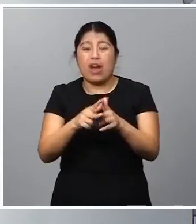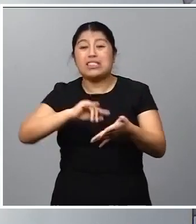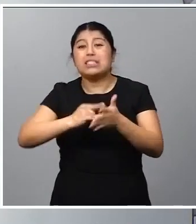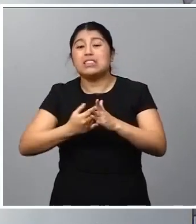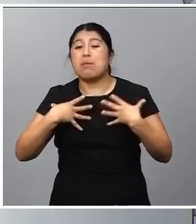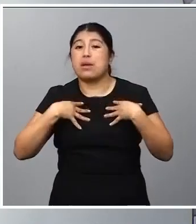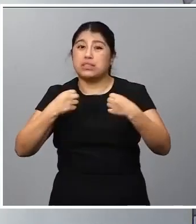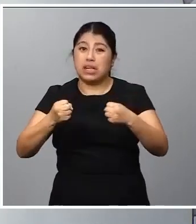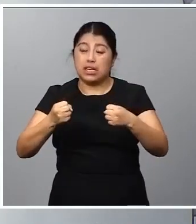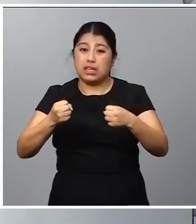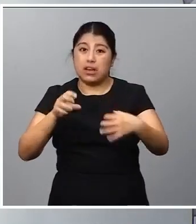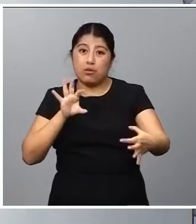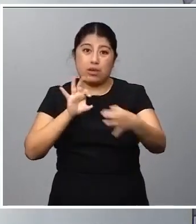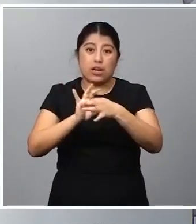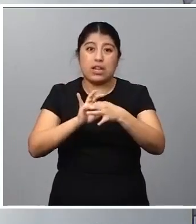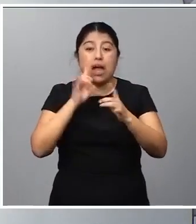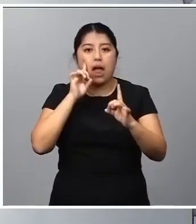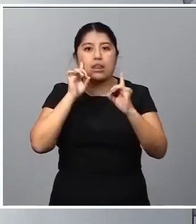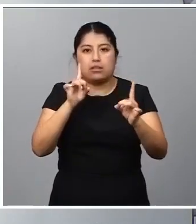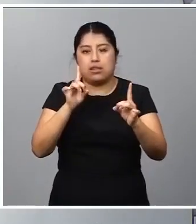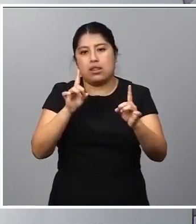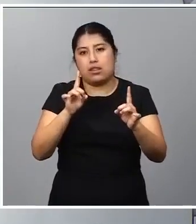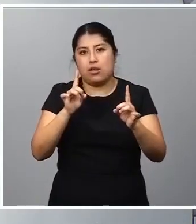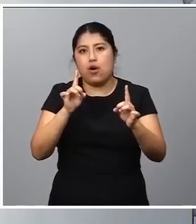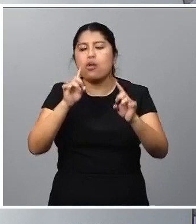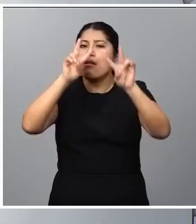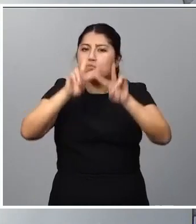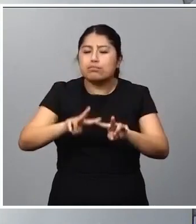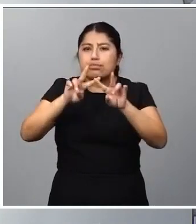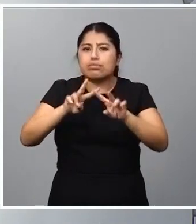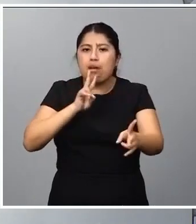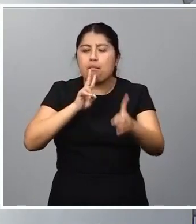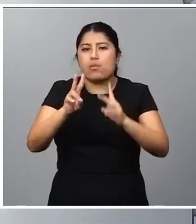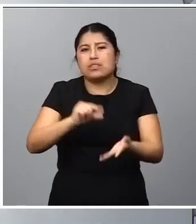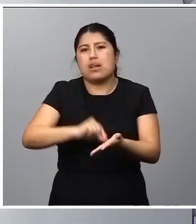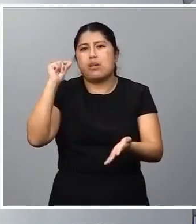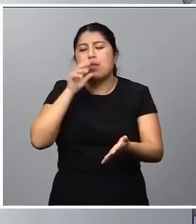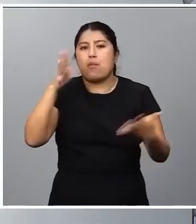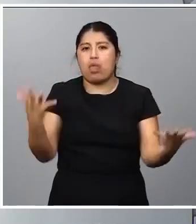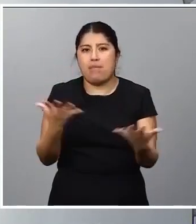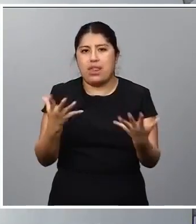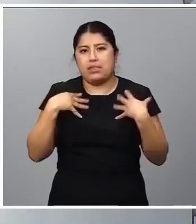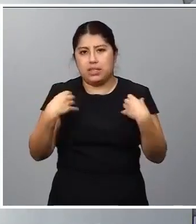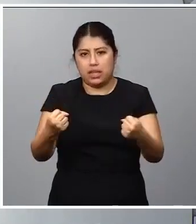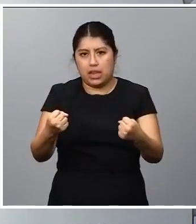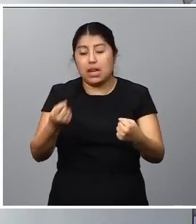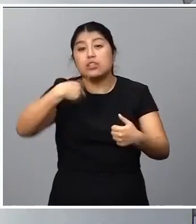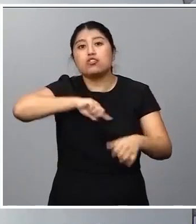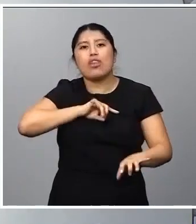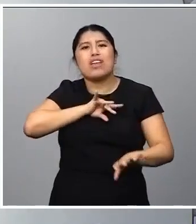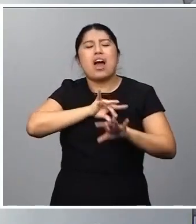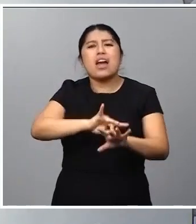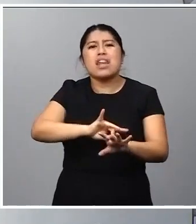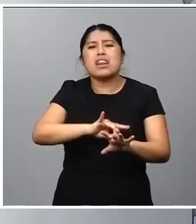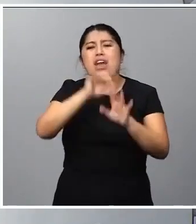sanitario con respecto a la detección precoz, a la evaluación y a la respuesta rápida a las emergencias sanitarias. Así que la creación de esta agencia